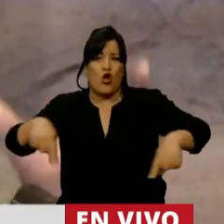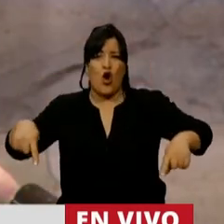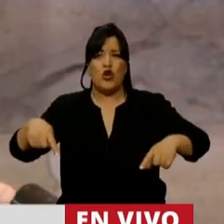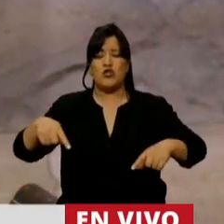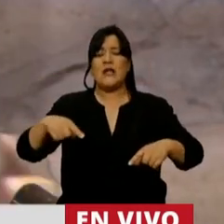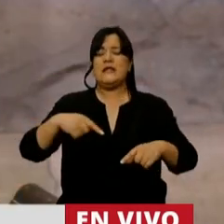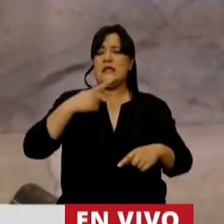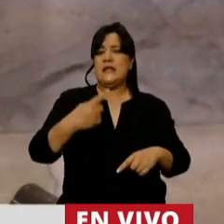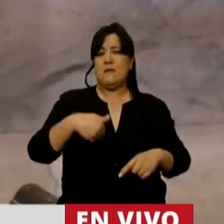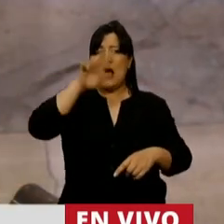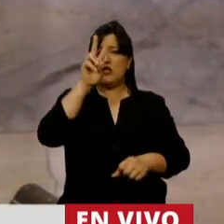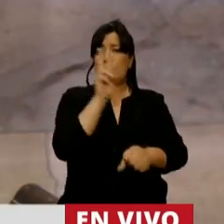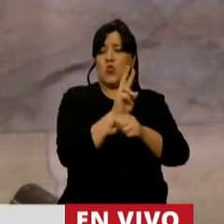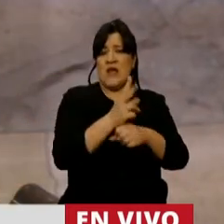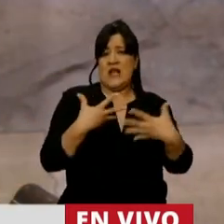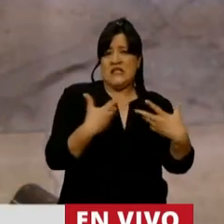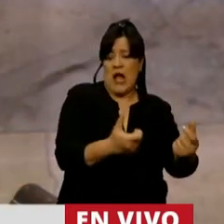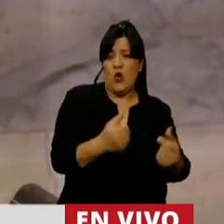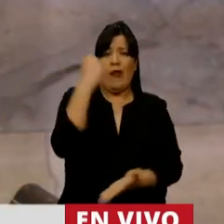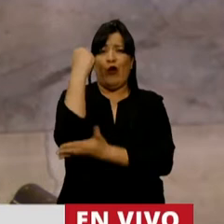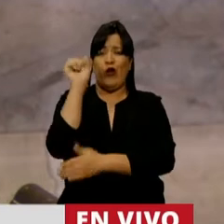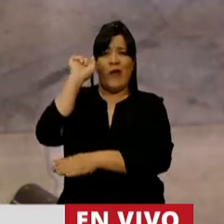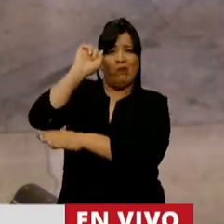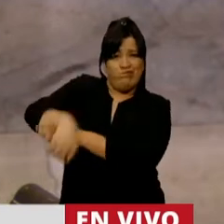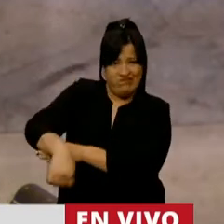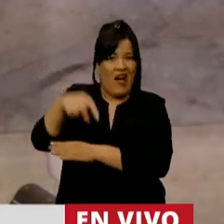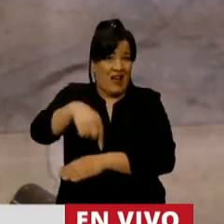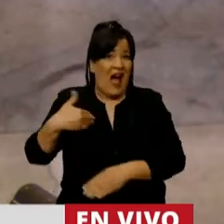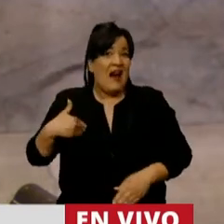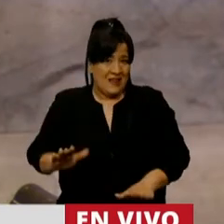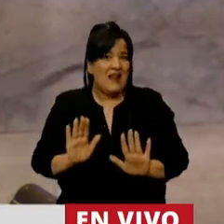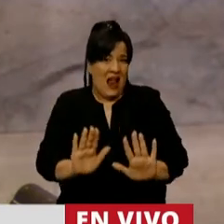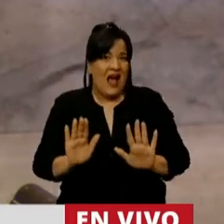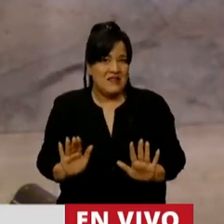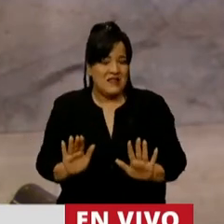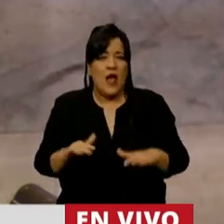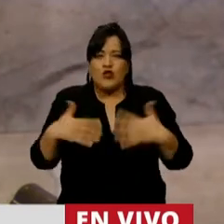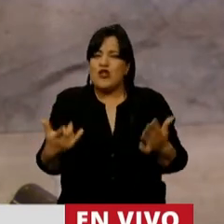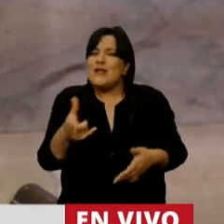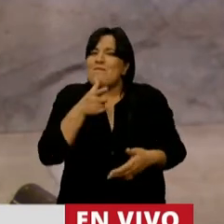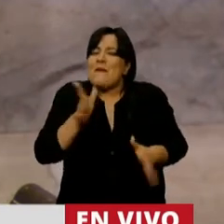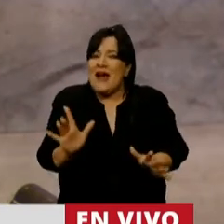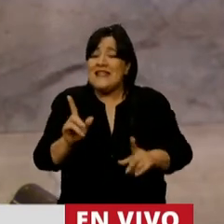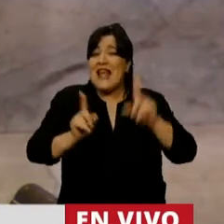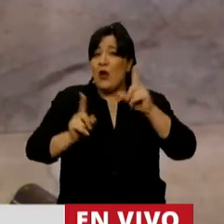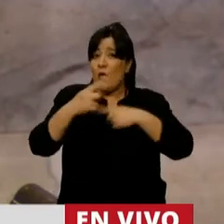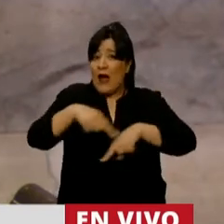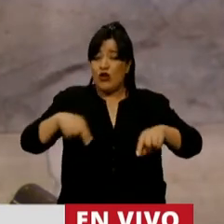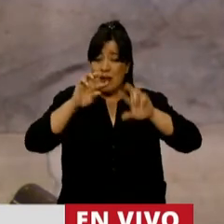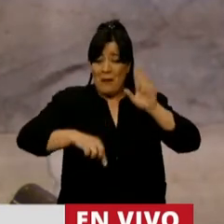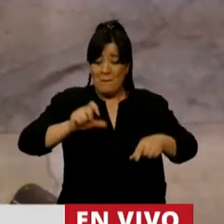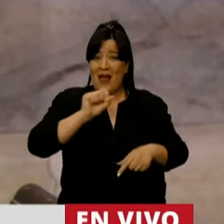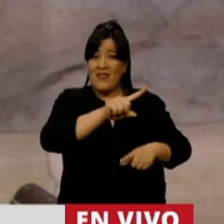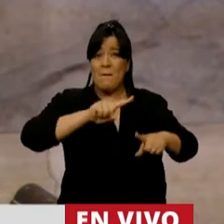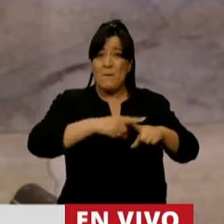de la salud y descuido de la economía, me parece que algunas acciones de la política hacen que